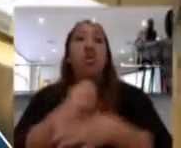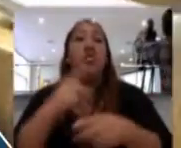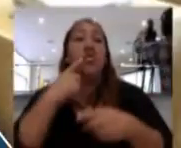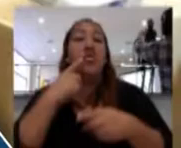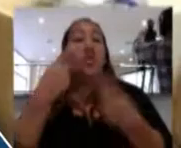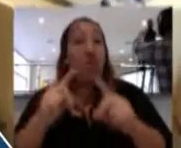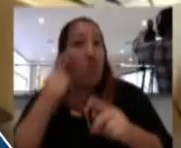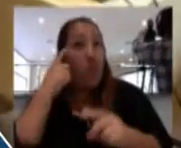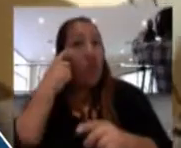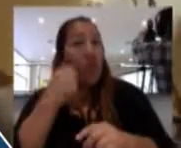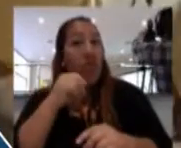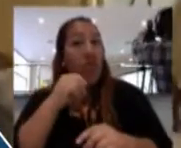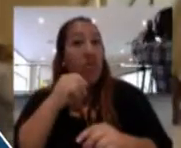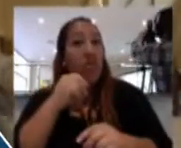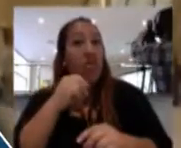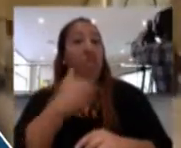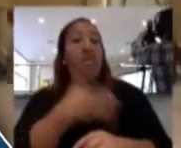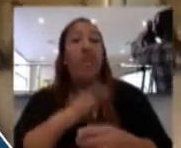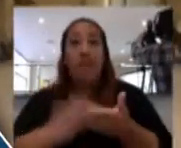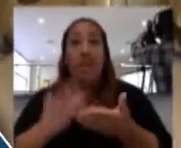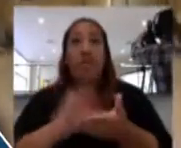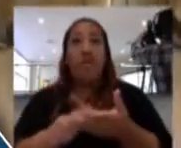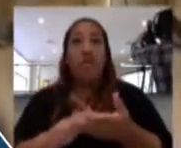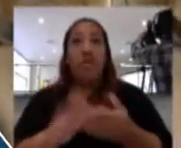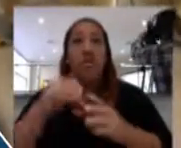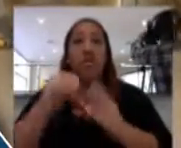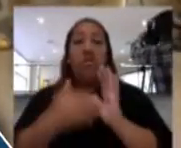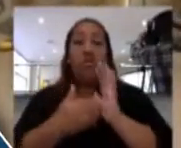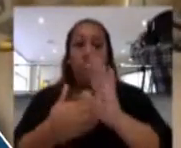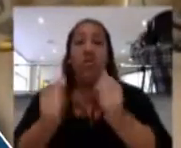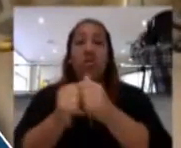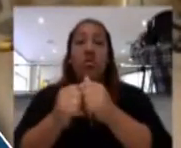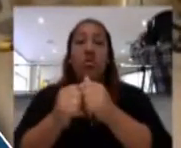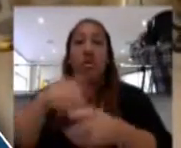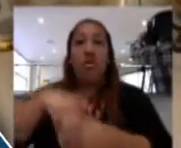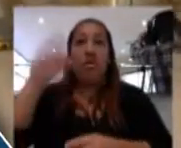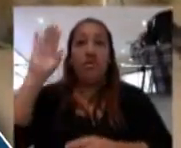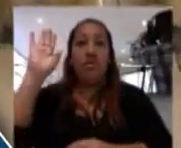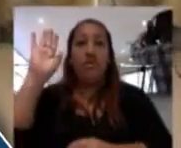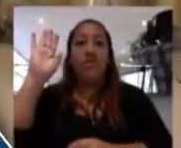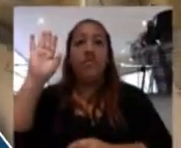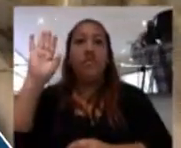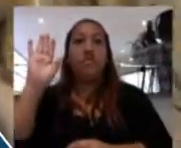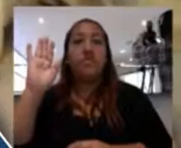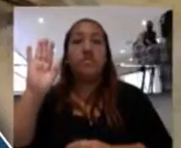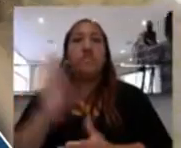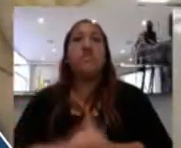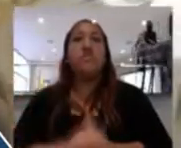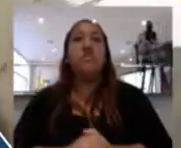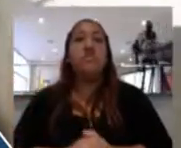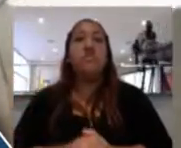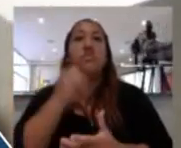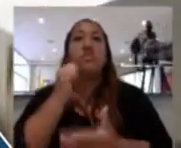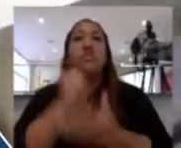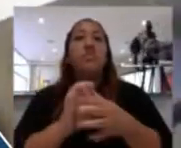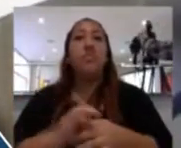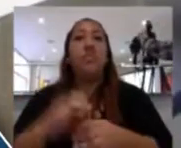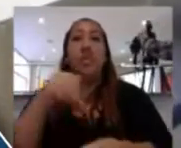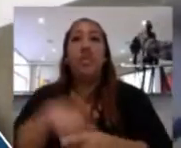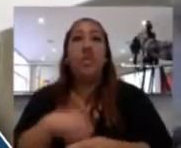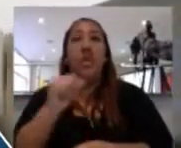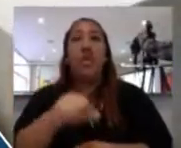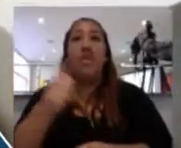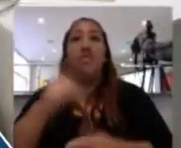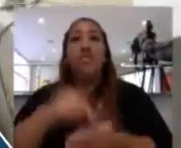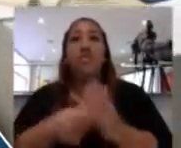que estén a favor de aprobar la licencia solicitada. Sin hacer expresarlo en señal de conformidad. Se aprueba por unanimidad de votos. Muchas gracias.